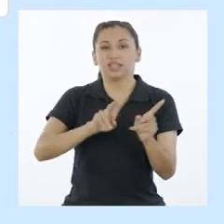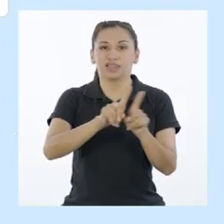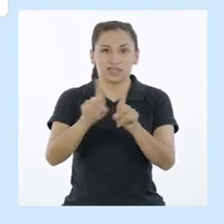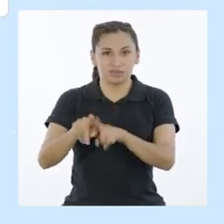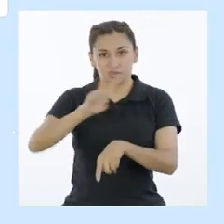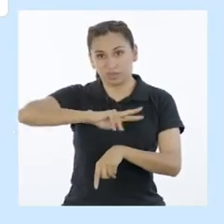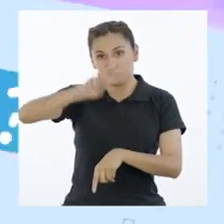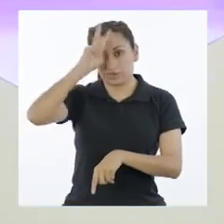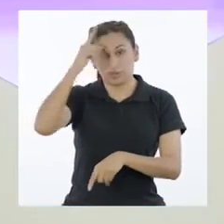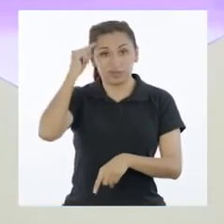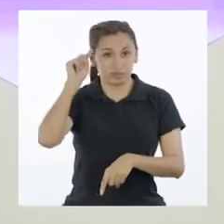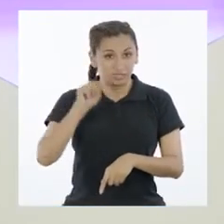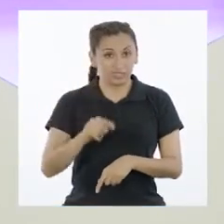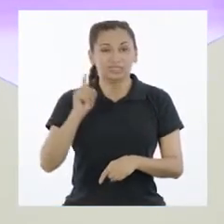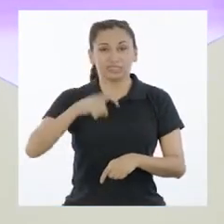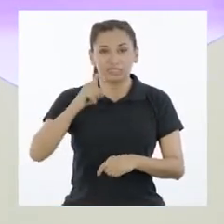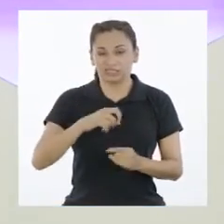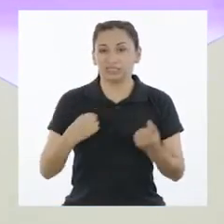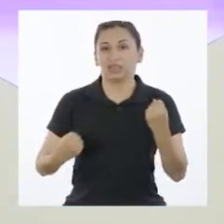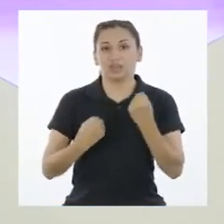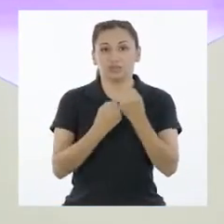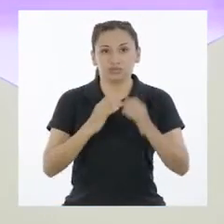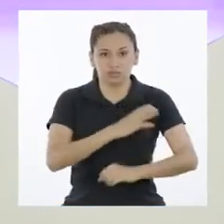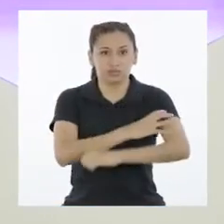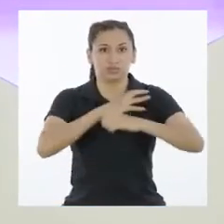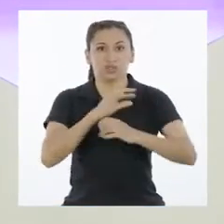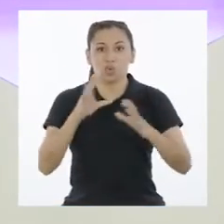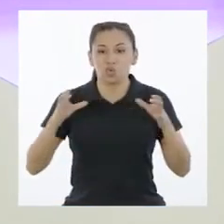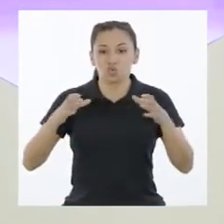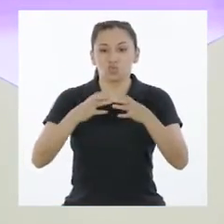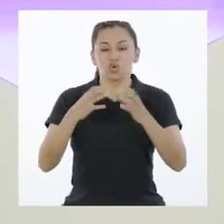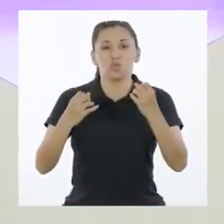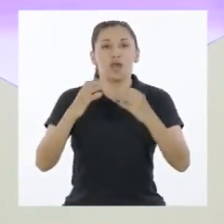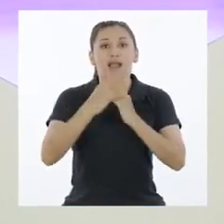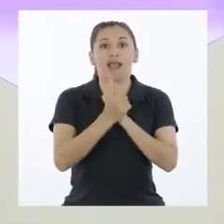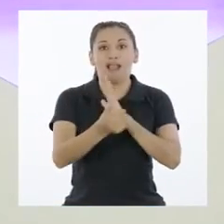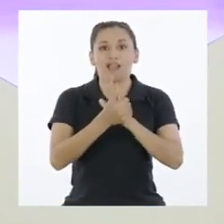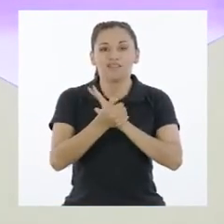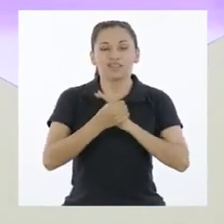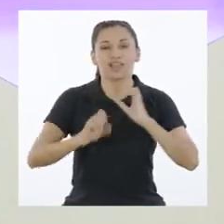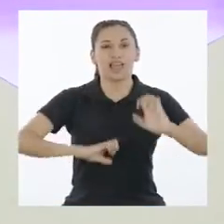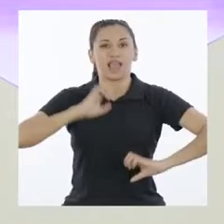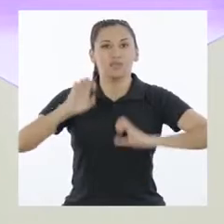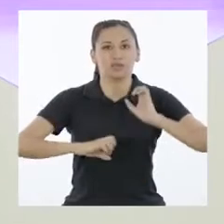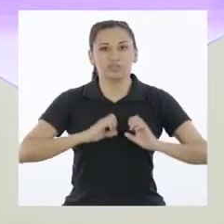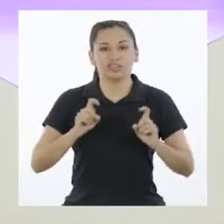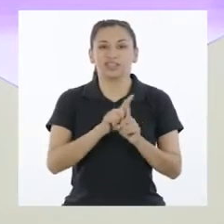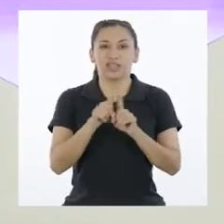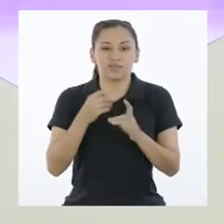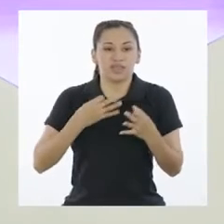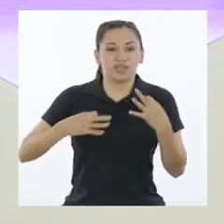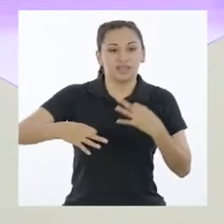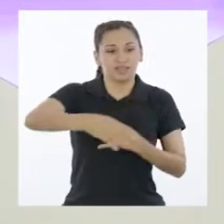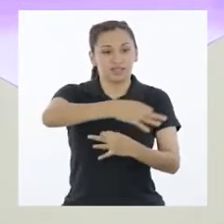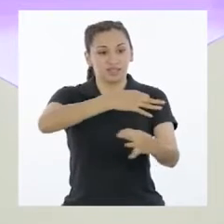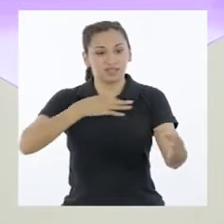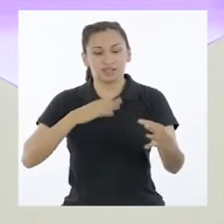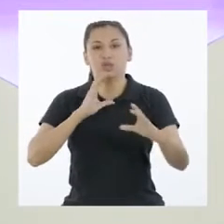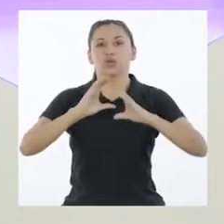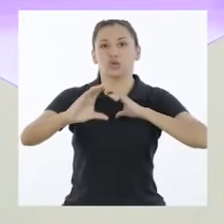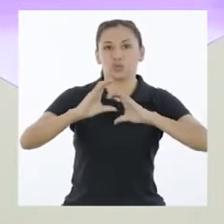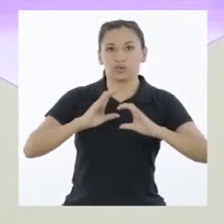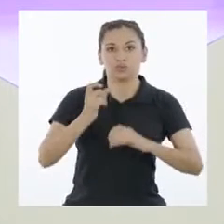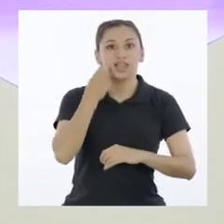región y el país Para ello necesitamos fortalecer un conjunto de habilidades socioemocionales, como la empatía y la